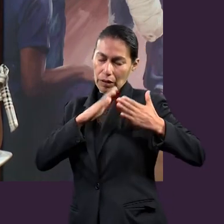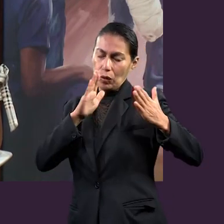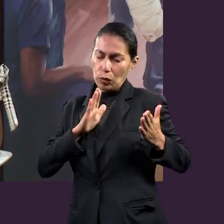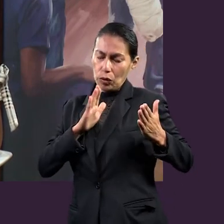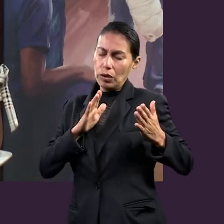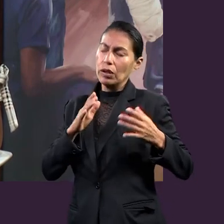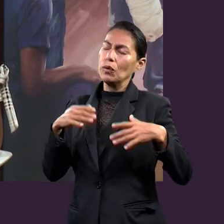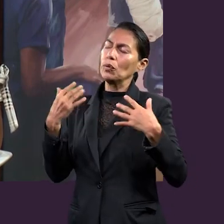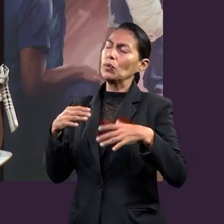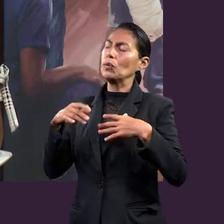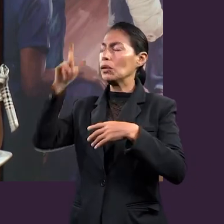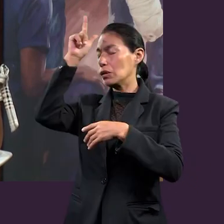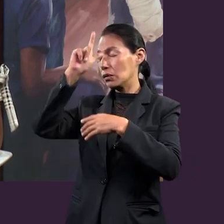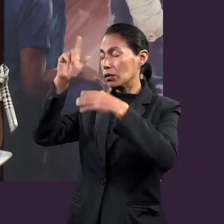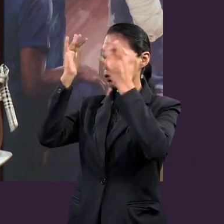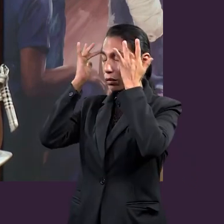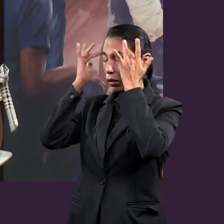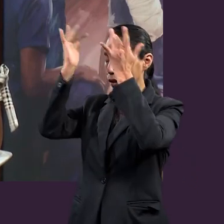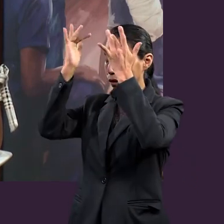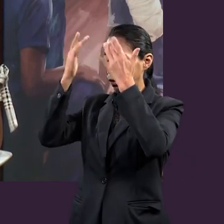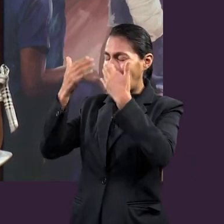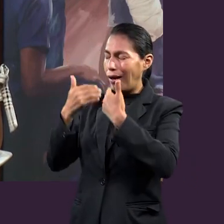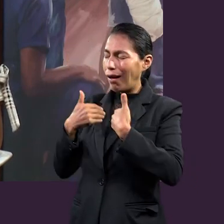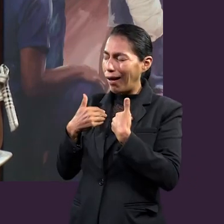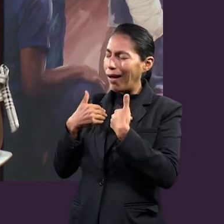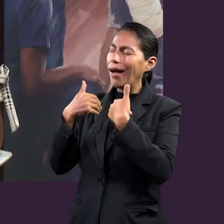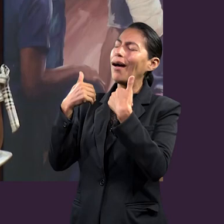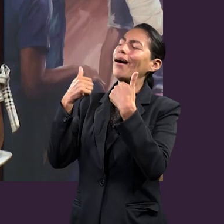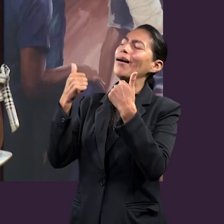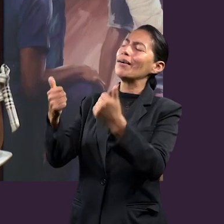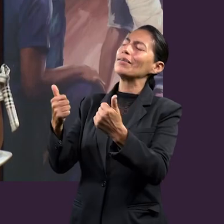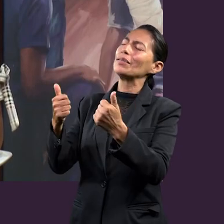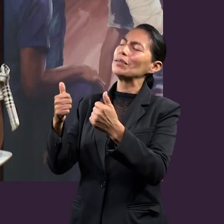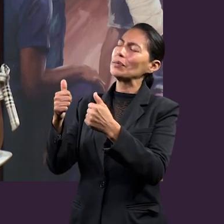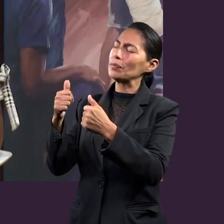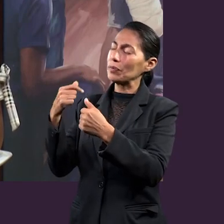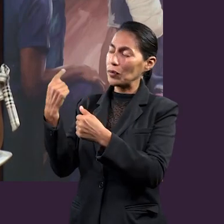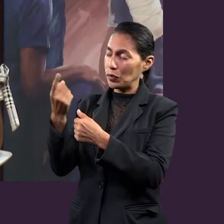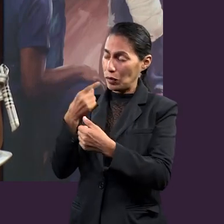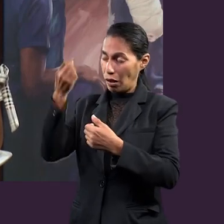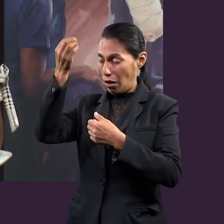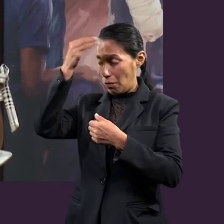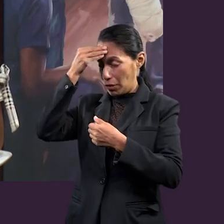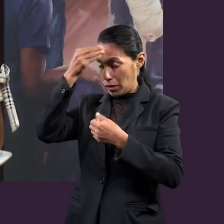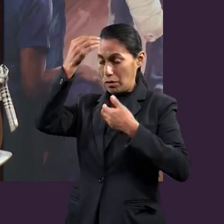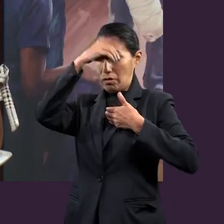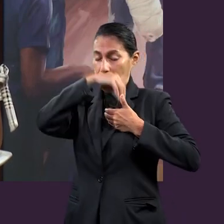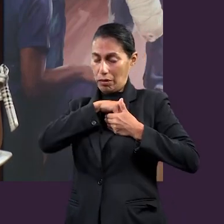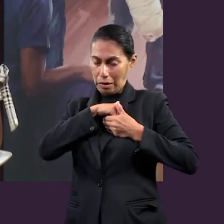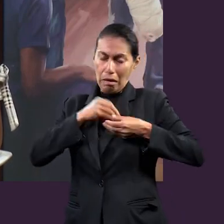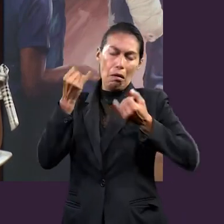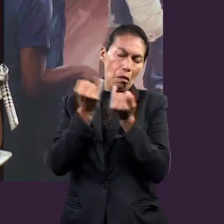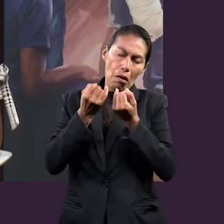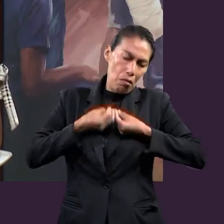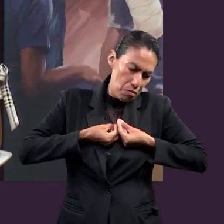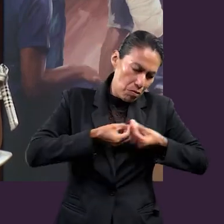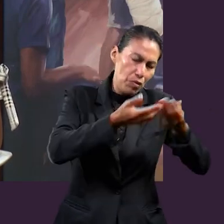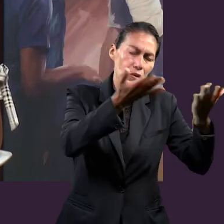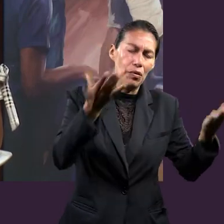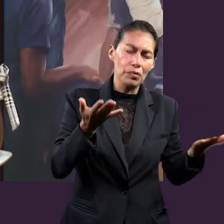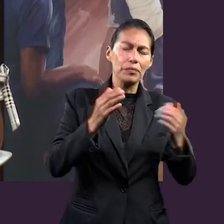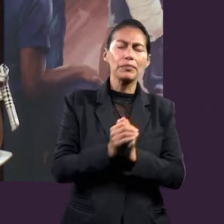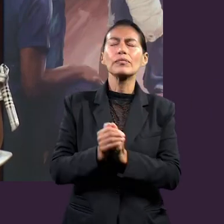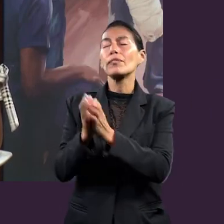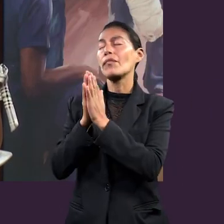nuestros corazones, que el Espíritu Santo pueda ayudarnos a comprender el mensaje que tú tienes para nosotros y que no solamente quede en nuestros corazones, sino que también